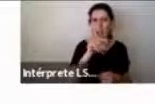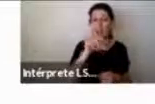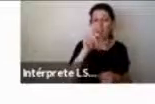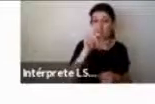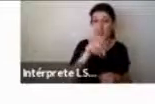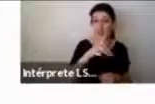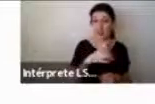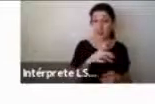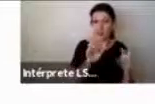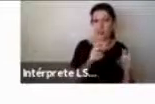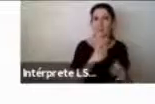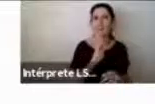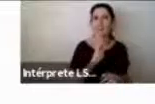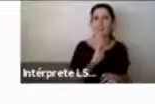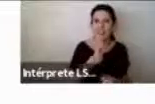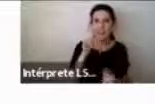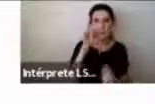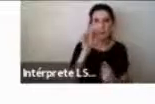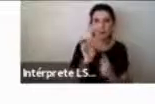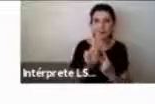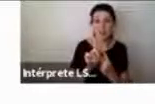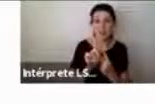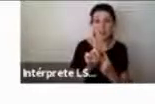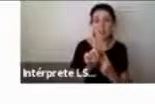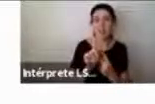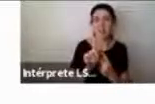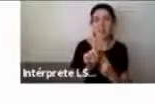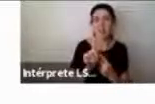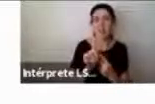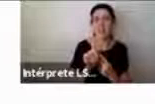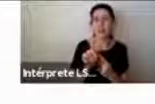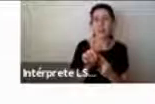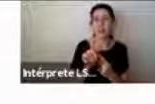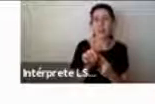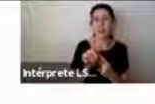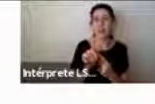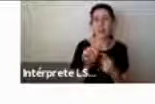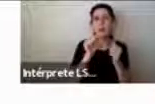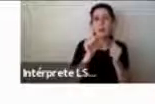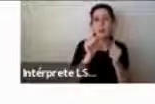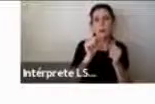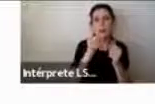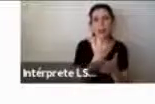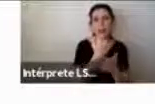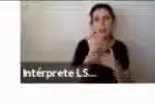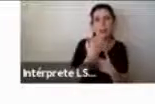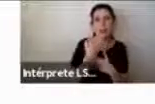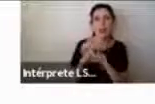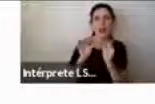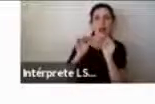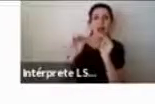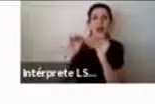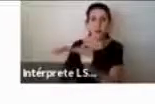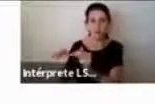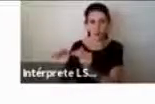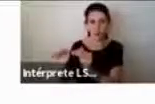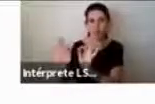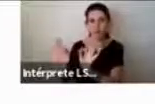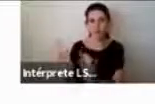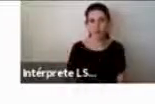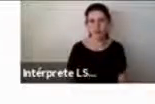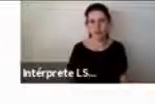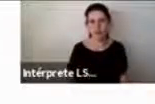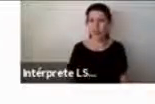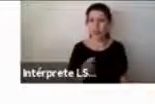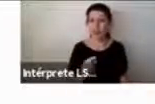mismas preferencias de la persona y poder apoyarlo de forma más efectiva este están dos versiones